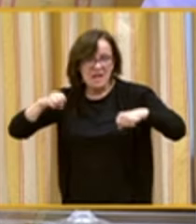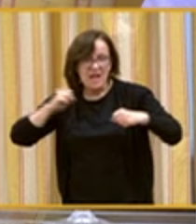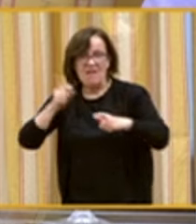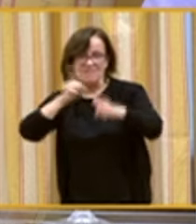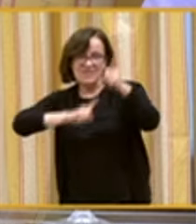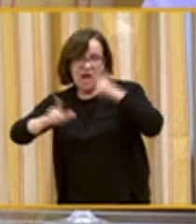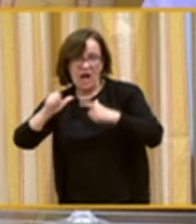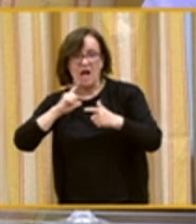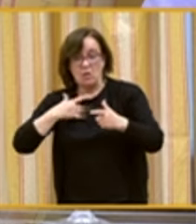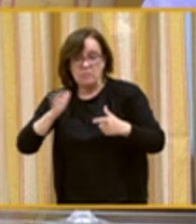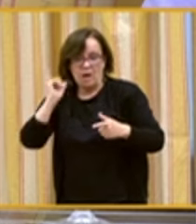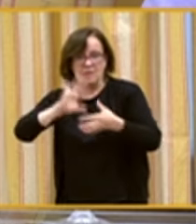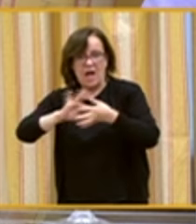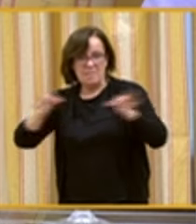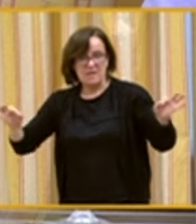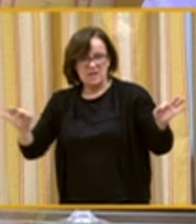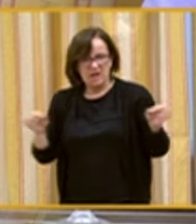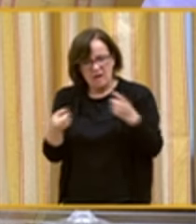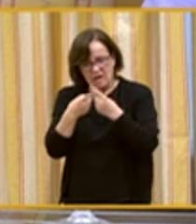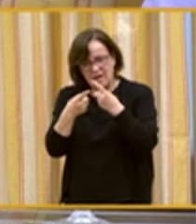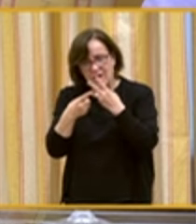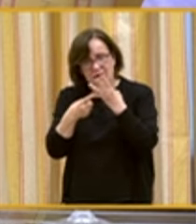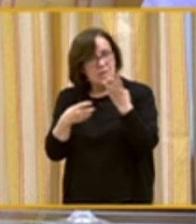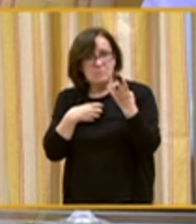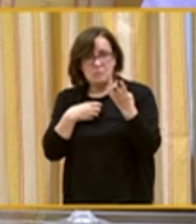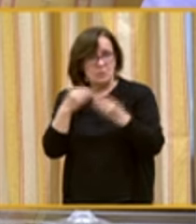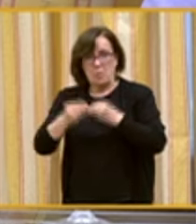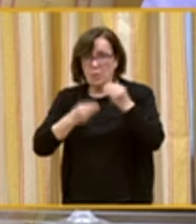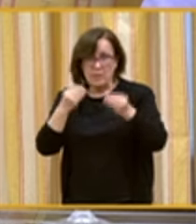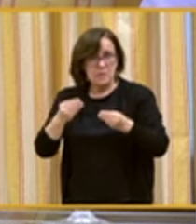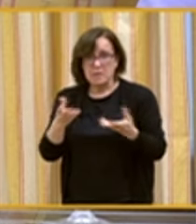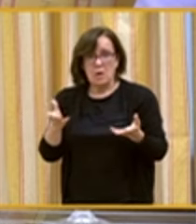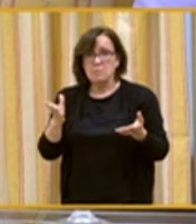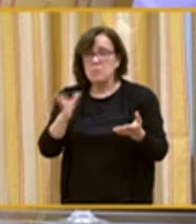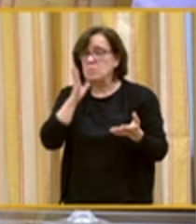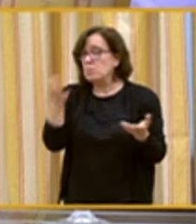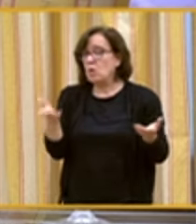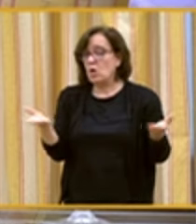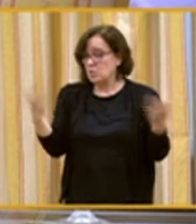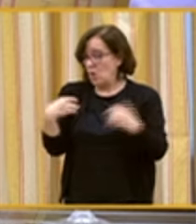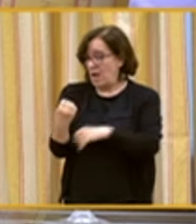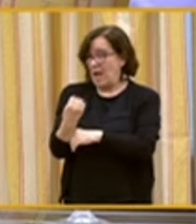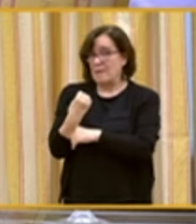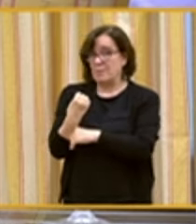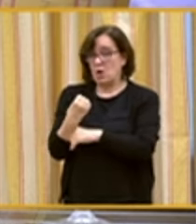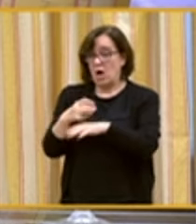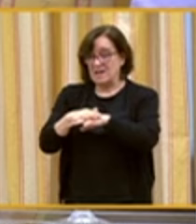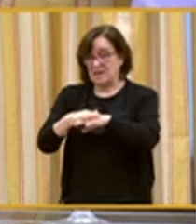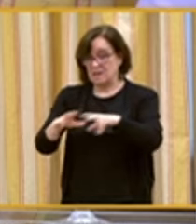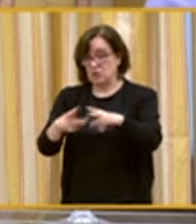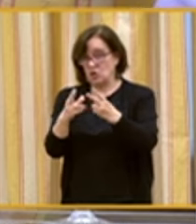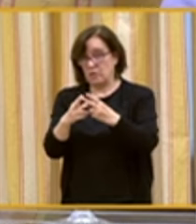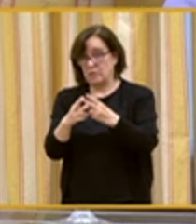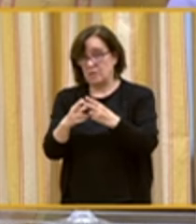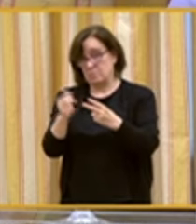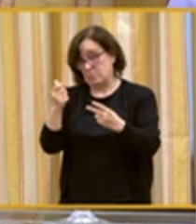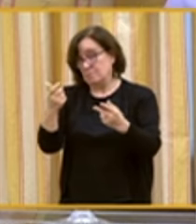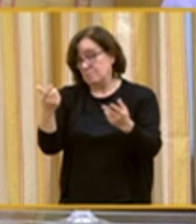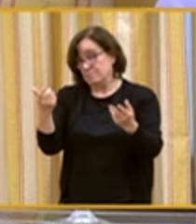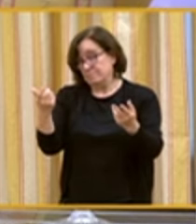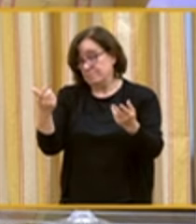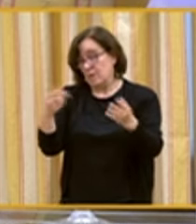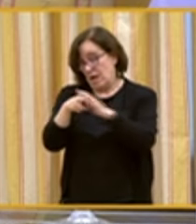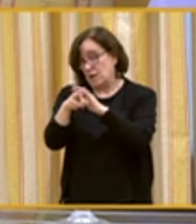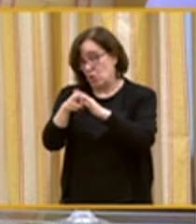de tener amigos. Todo esto muchas veces no lo podemos hacer, o por falta de apoyo, red social, sobre todo falta de recursos.